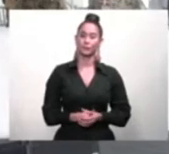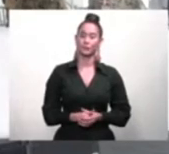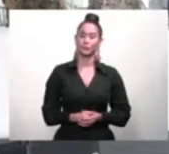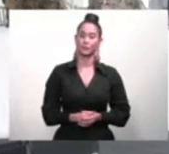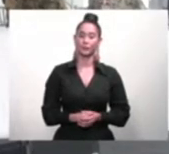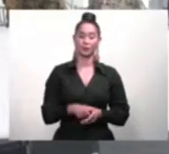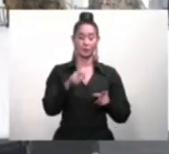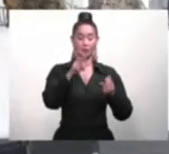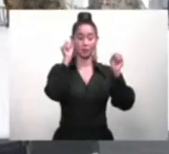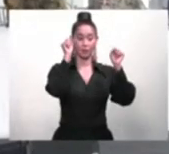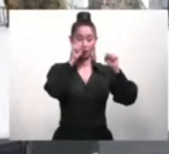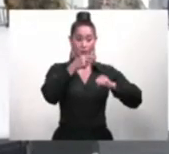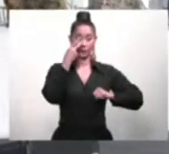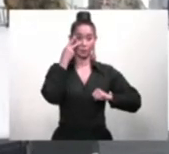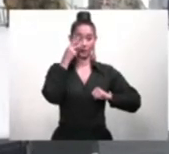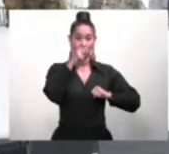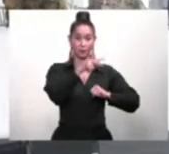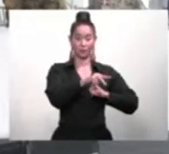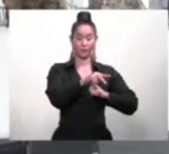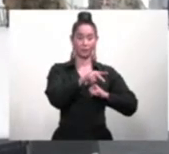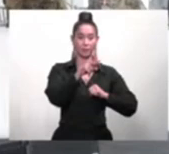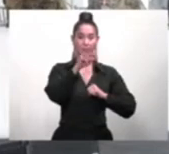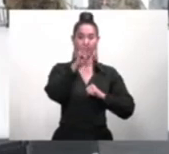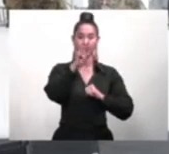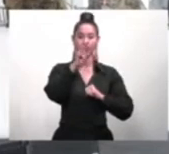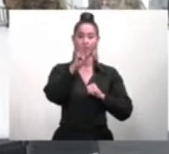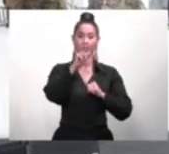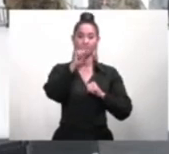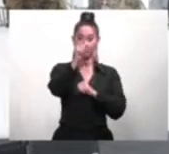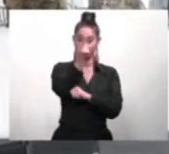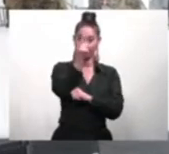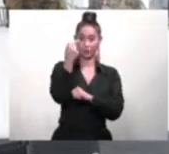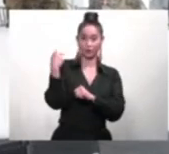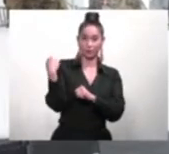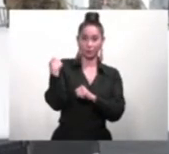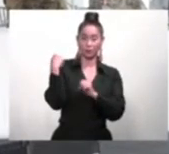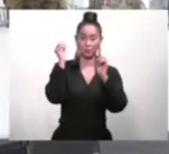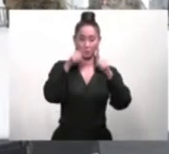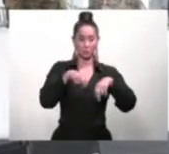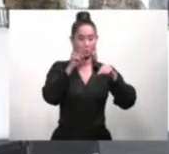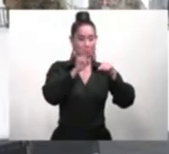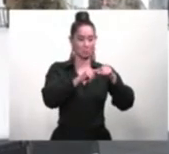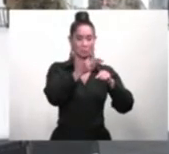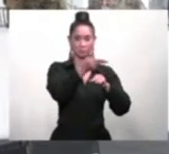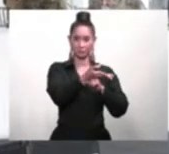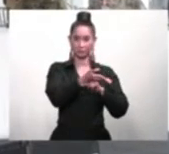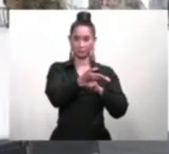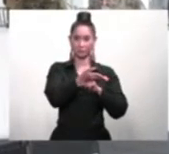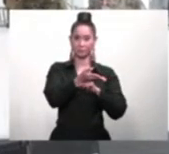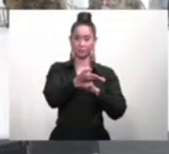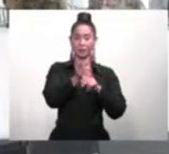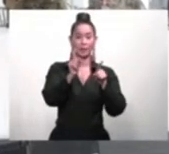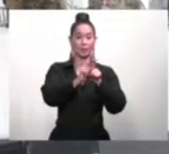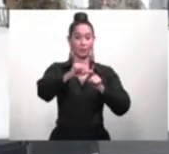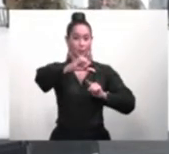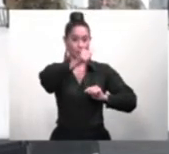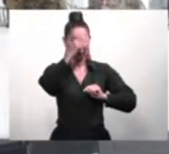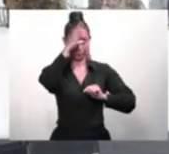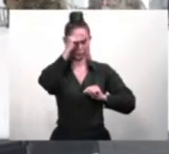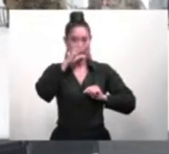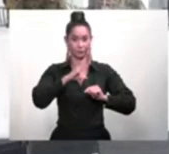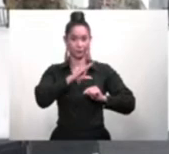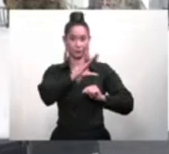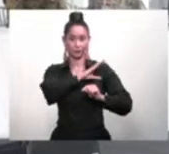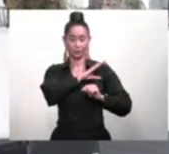al coronel médico internista Ramón Familia Alcántara. Podemos ver también a Víctor Martínez,